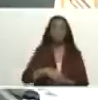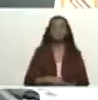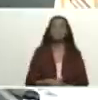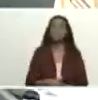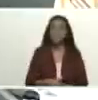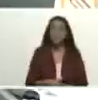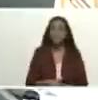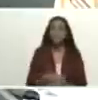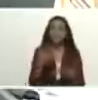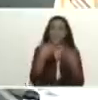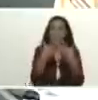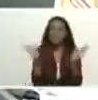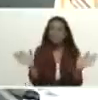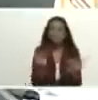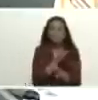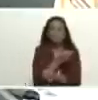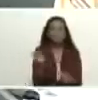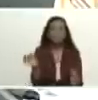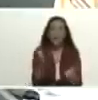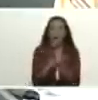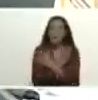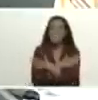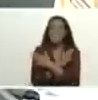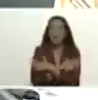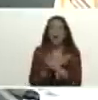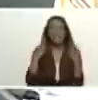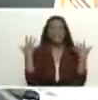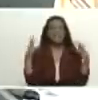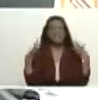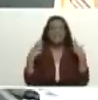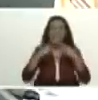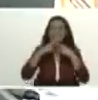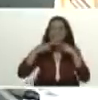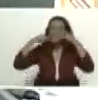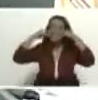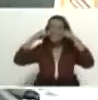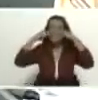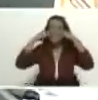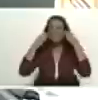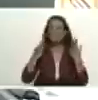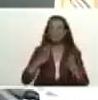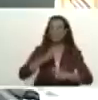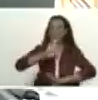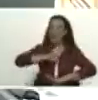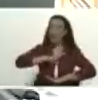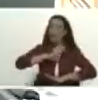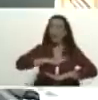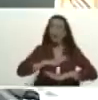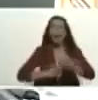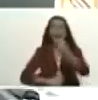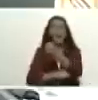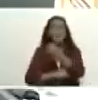allí lo que hubo fue aplausos sonrisas y beneplácitos apoyo